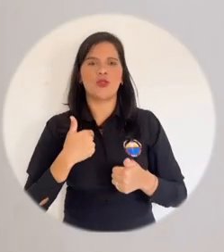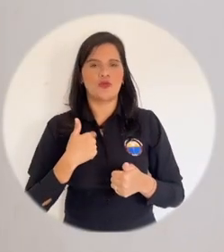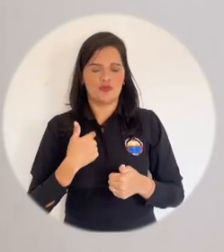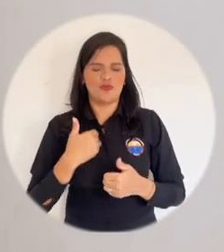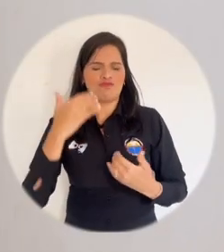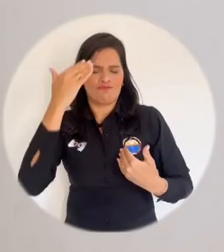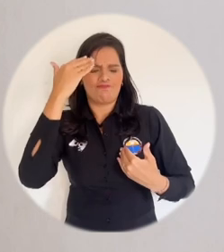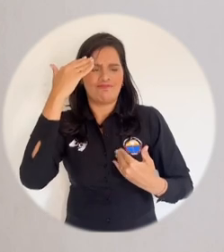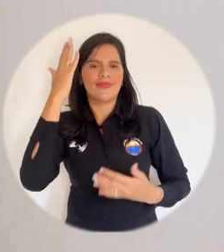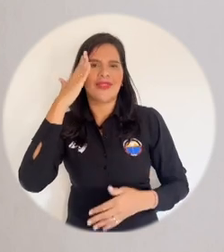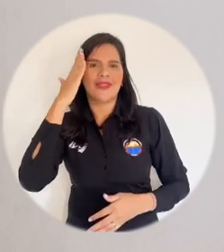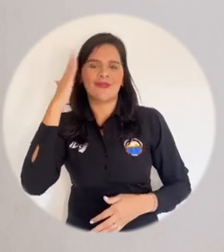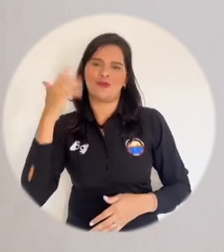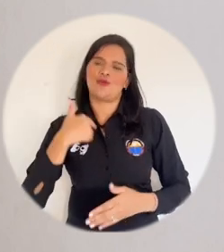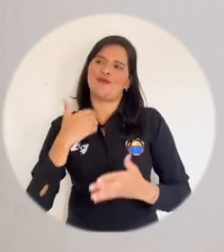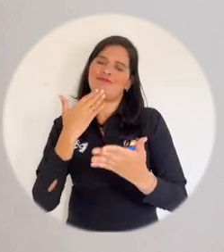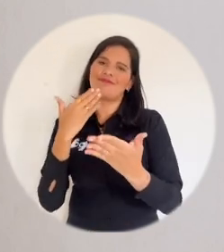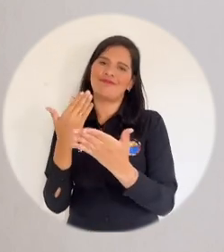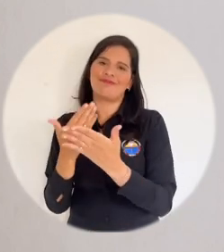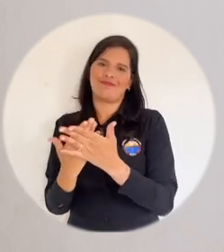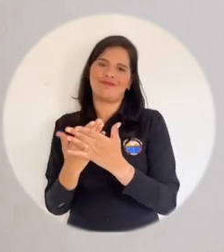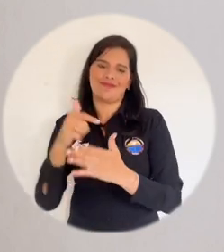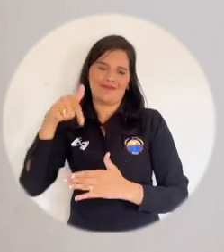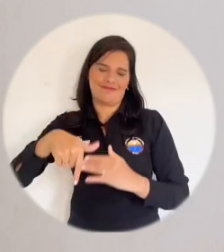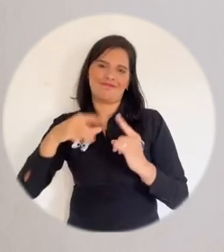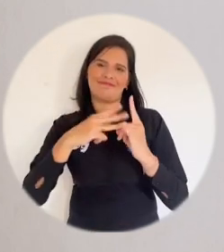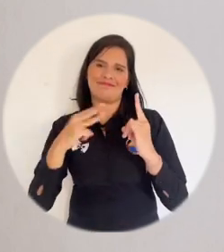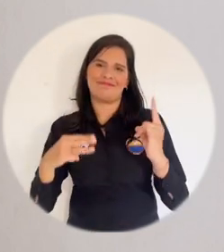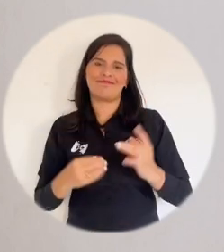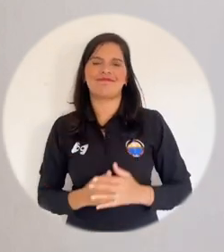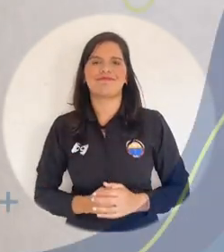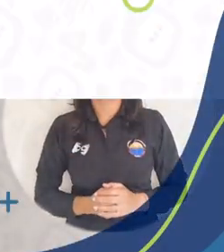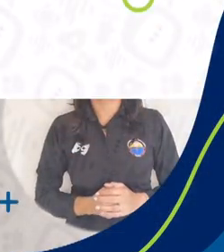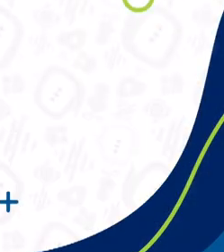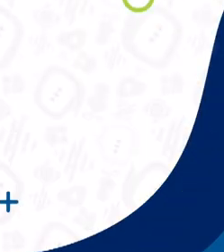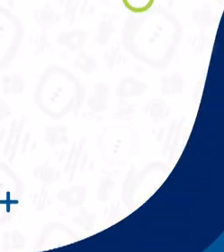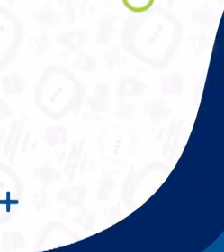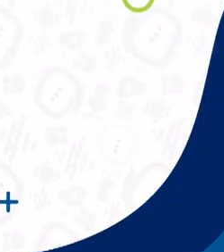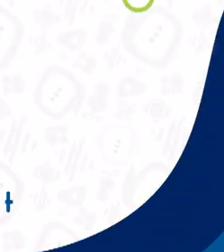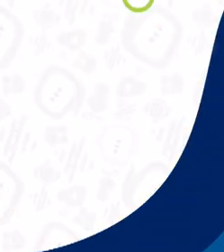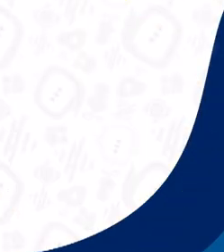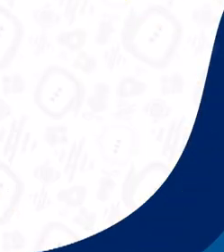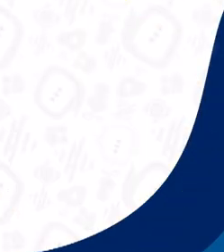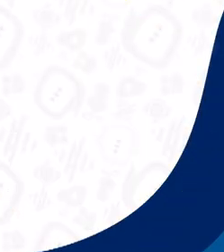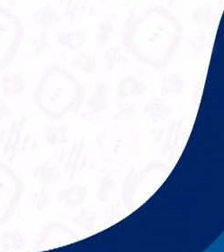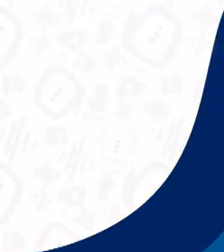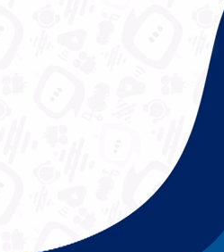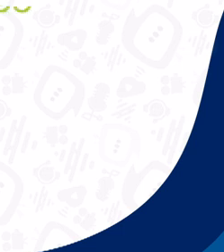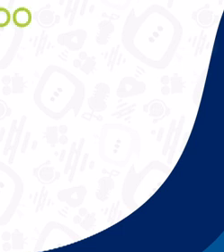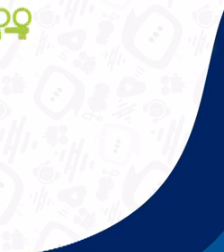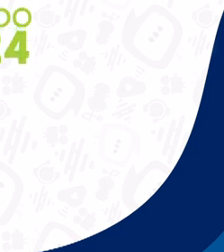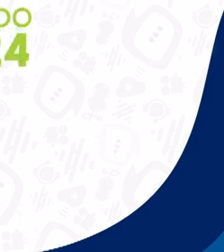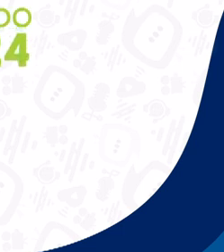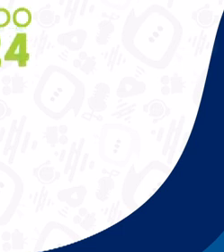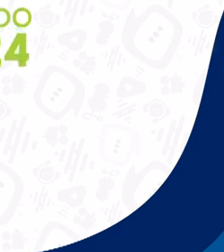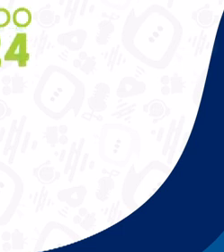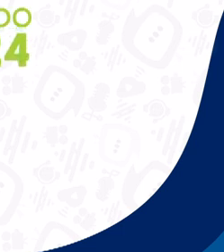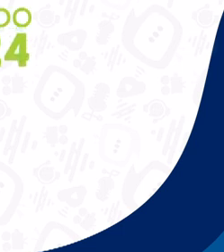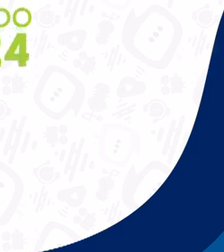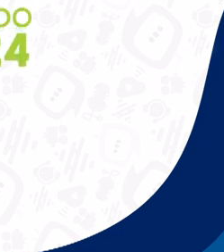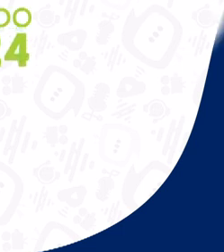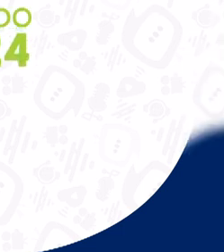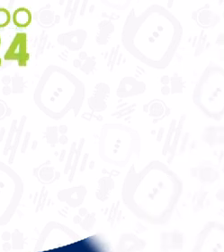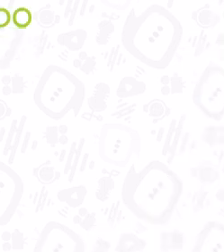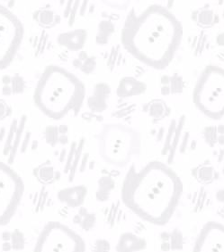y yo estoy consciente de ello y por eso estoy muy agradecida con esta universidad. Universidad del Magdalena, aún más